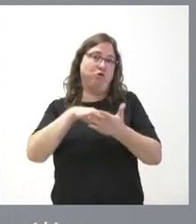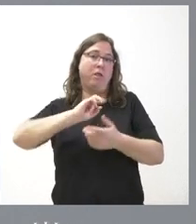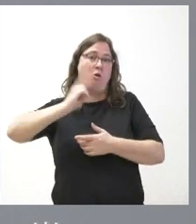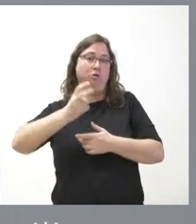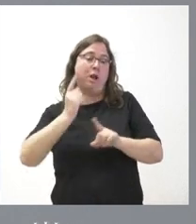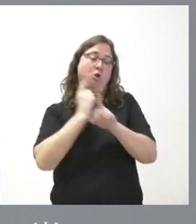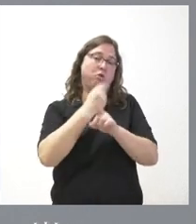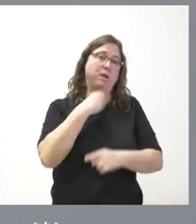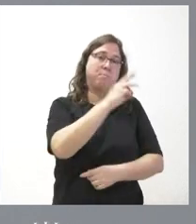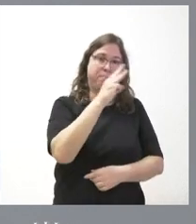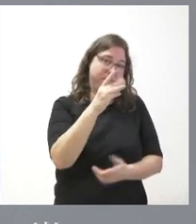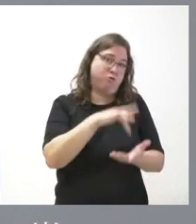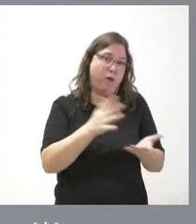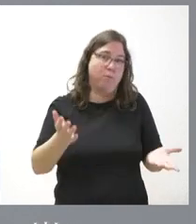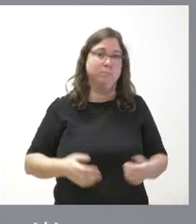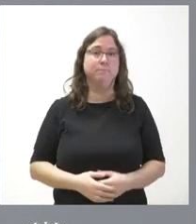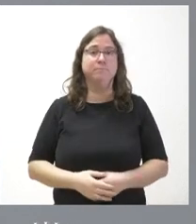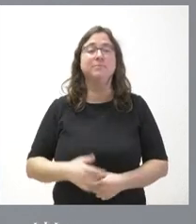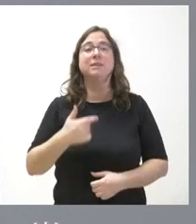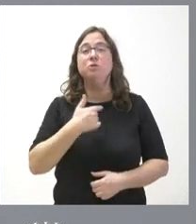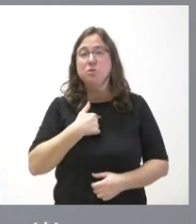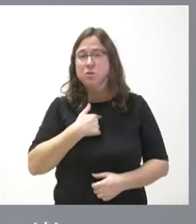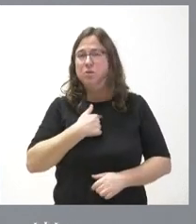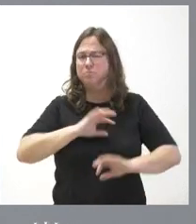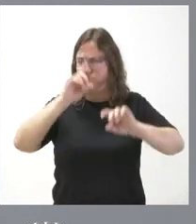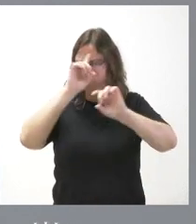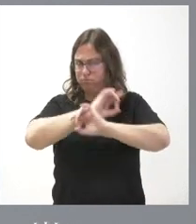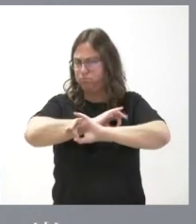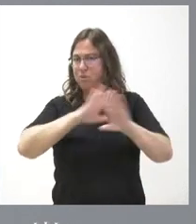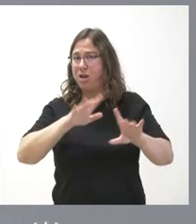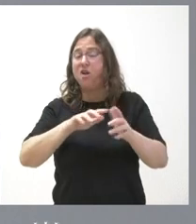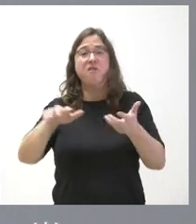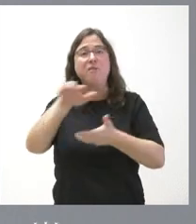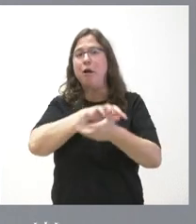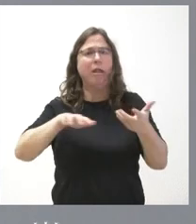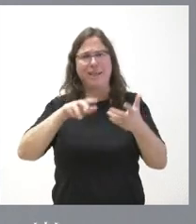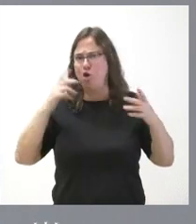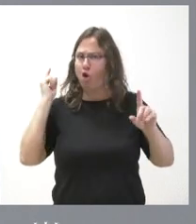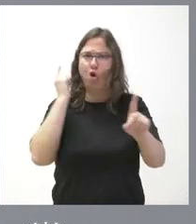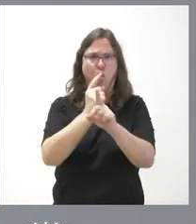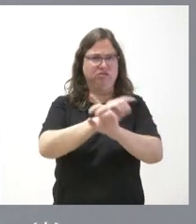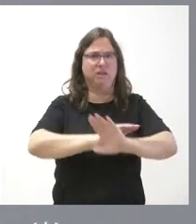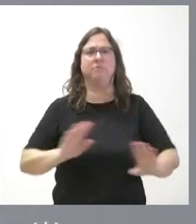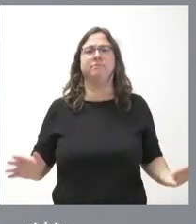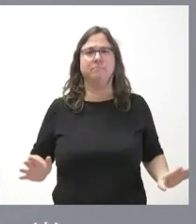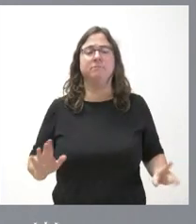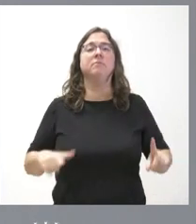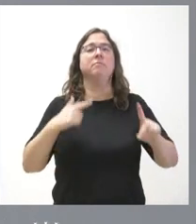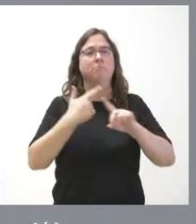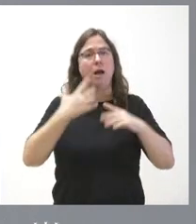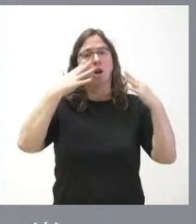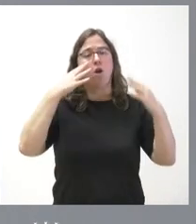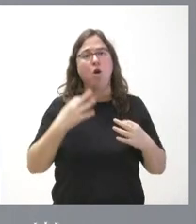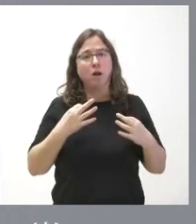contra el Partido Popular es más yo rechazo claramente el ejercicio de la violencia pero rechazo también lógicamente